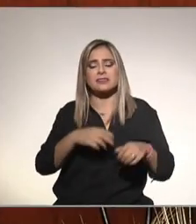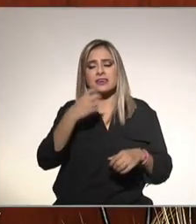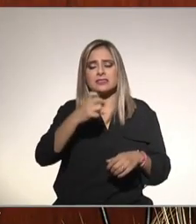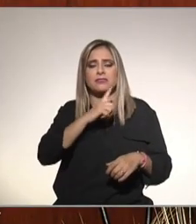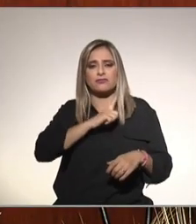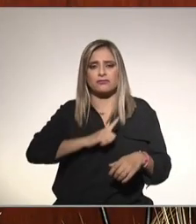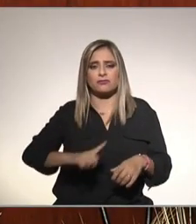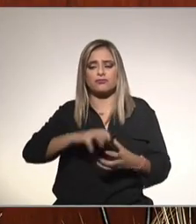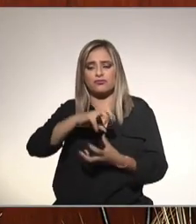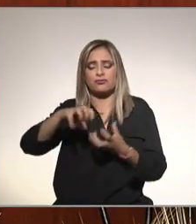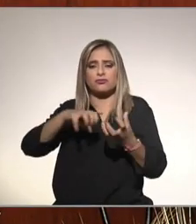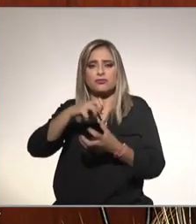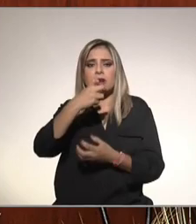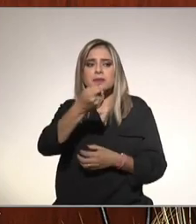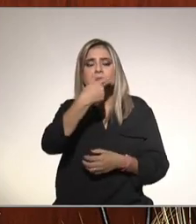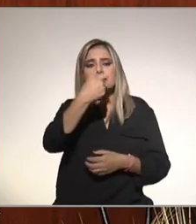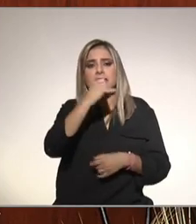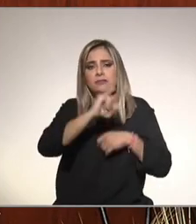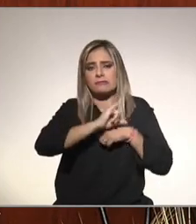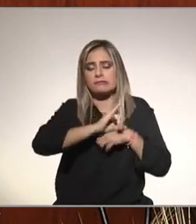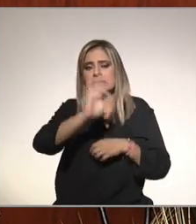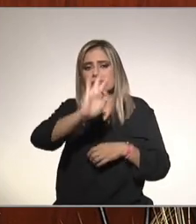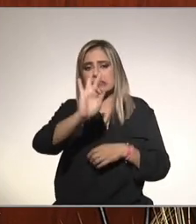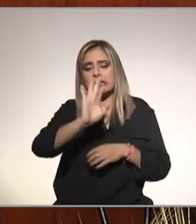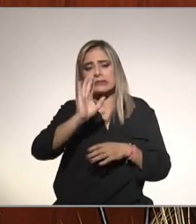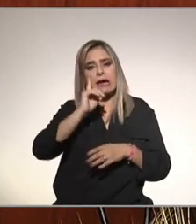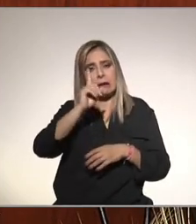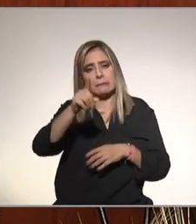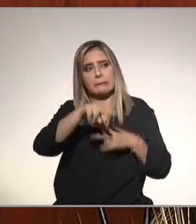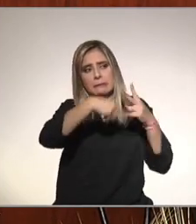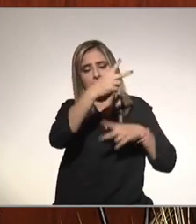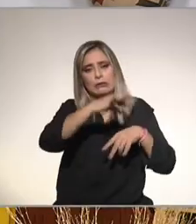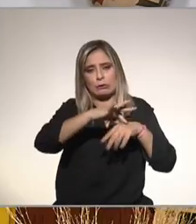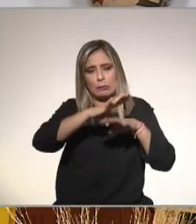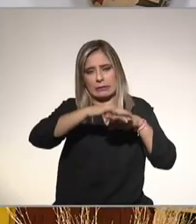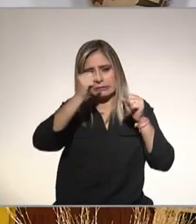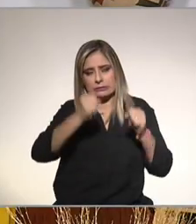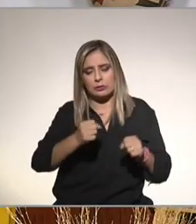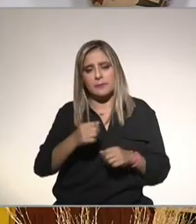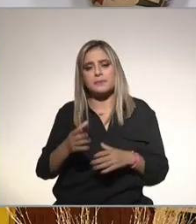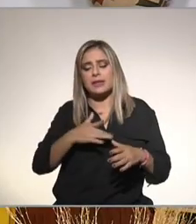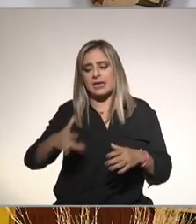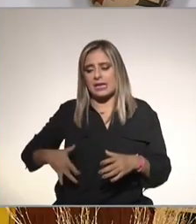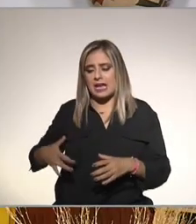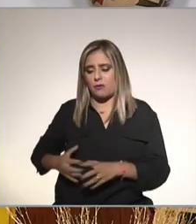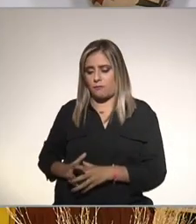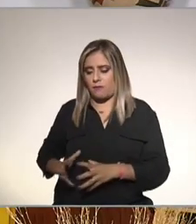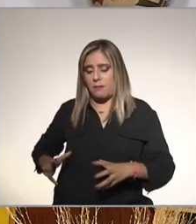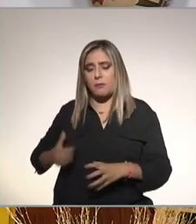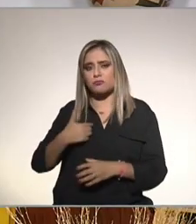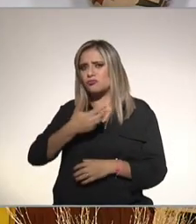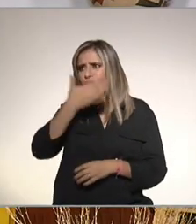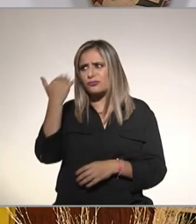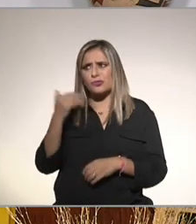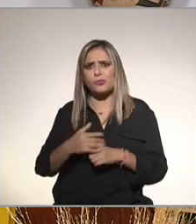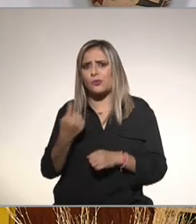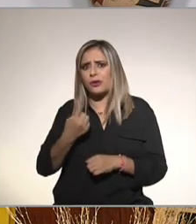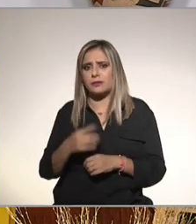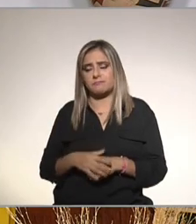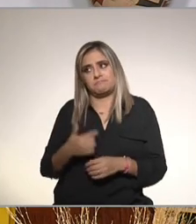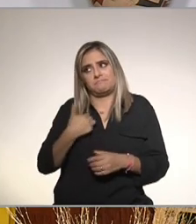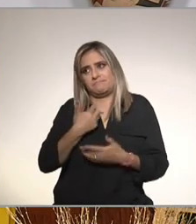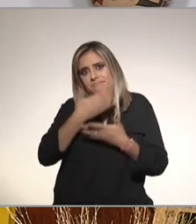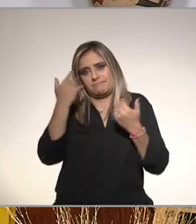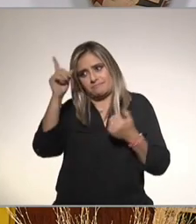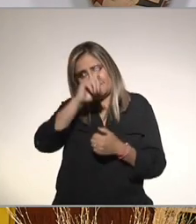orina se vuelve espumosa habría que ver que está tomando seguramente es por ahí perfecto tengo el hígado inflamado pero no sé por qué nosotros tampoco